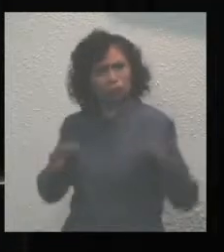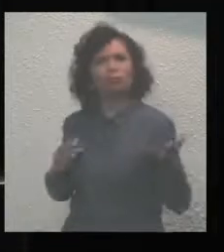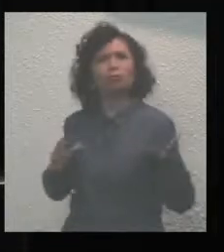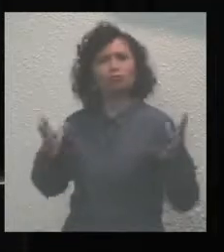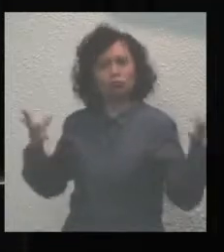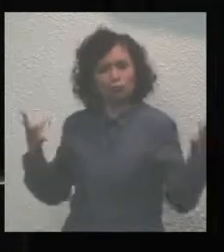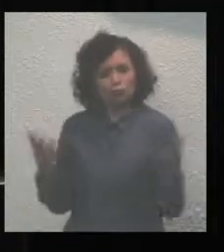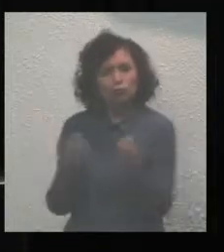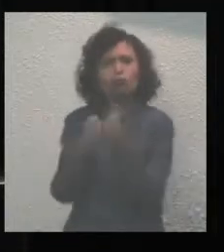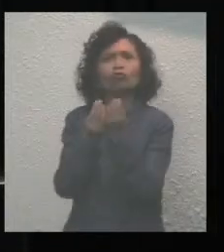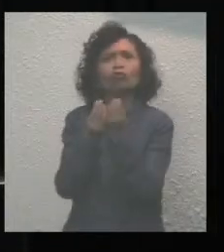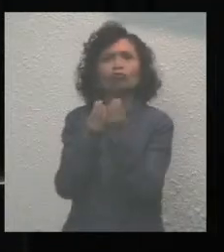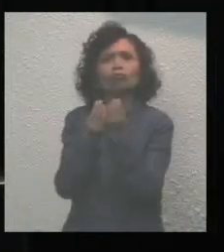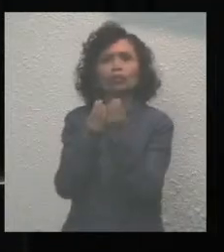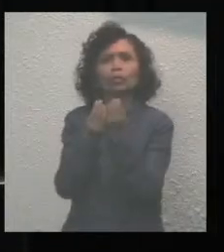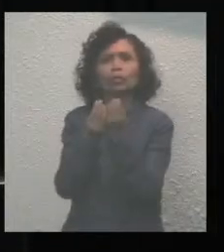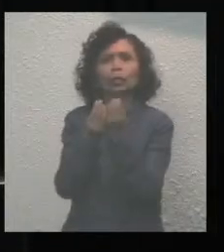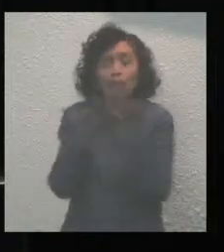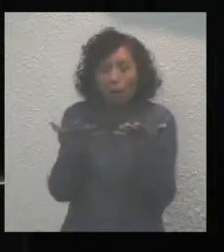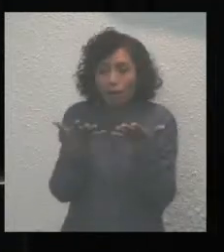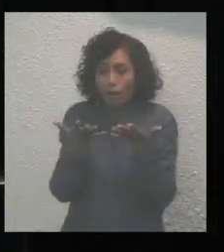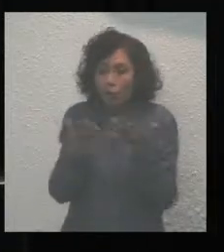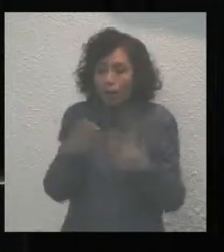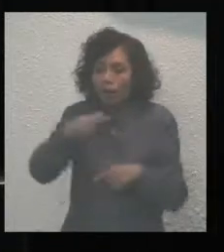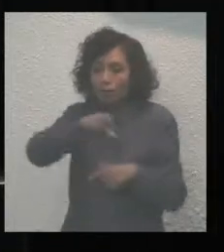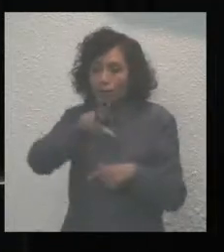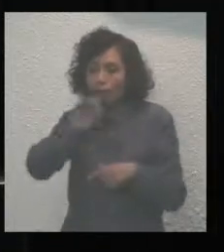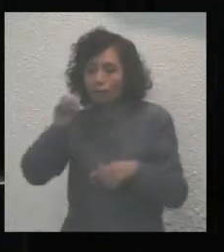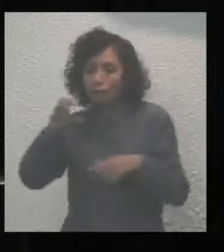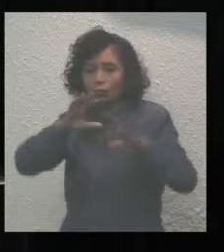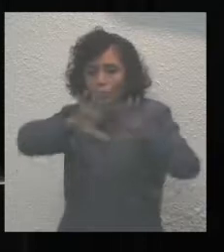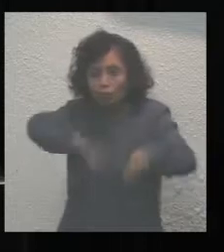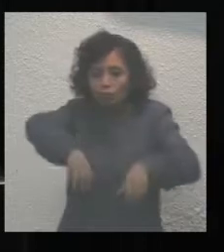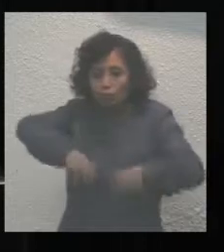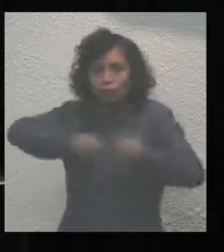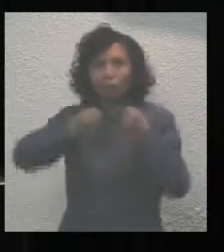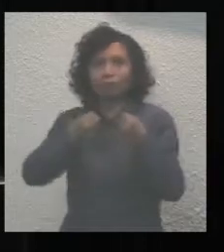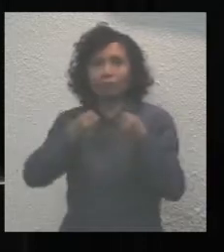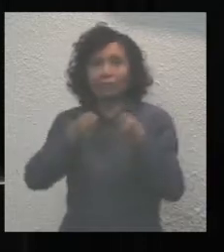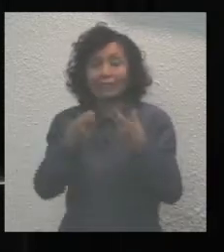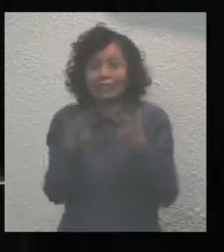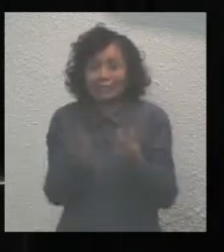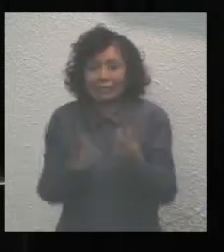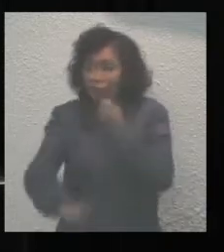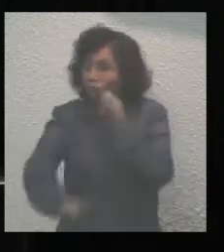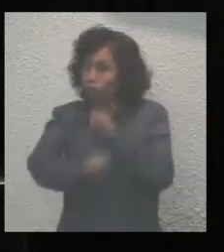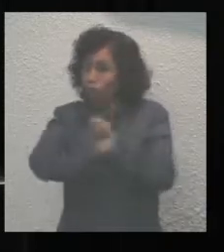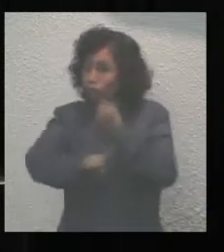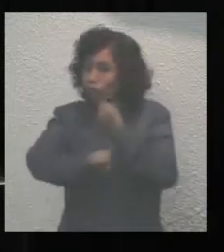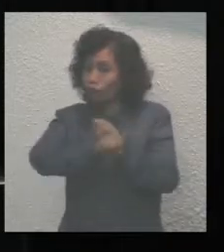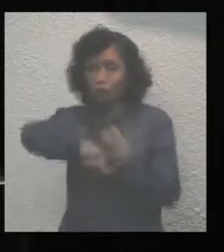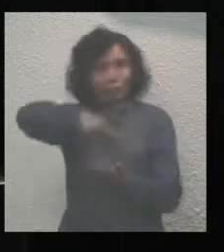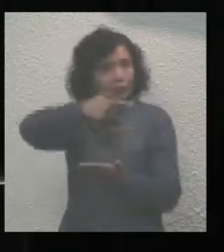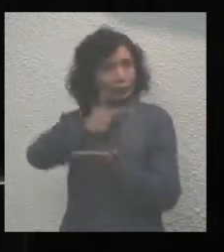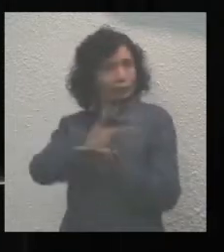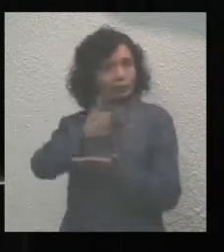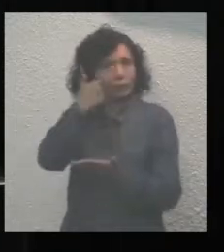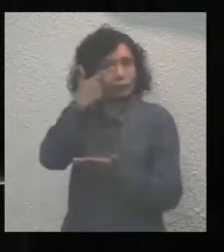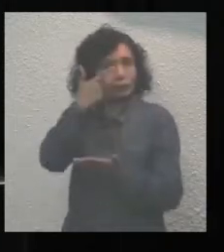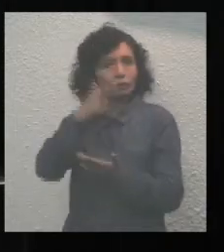políticas para rescatar a Quintana Roo de la situación crítica en la que se encontraba.